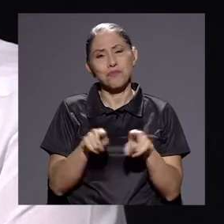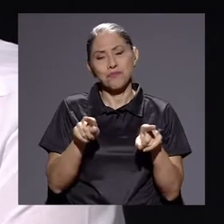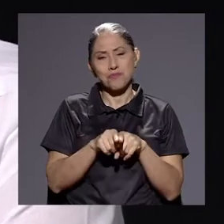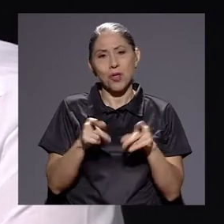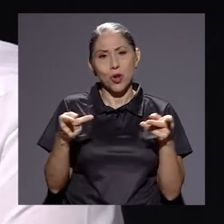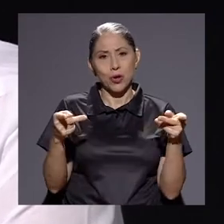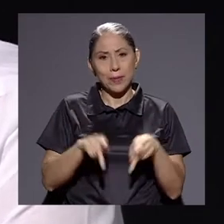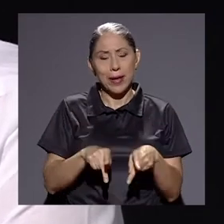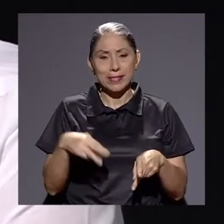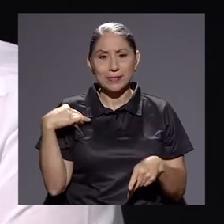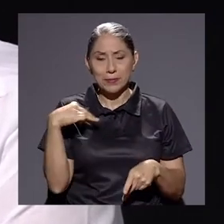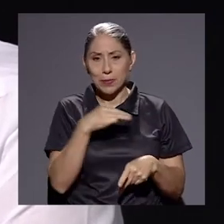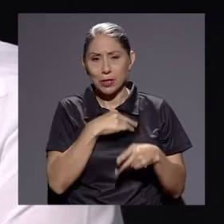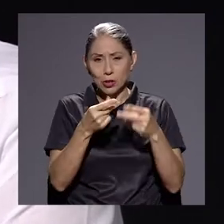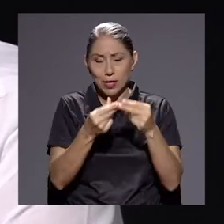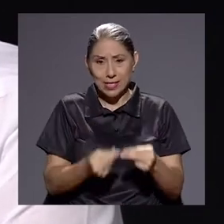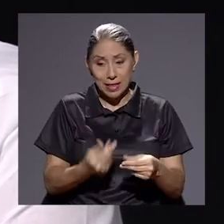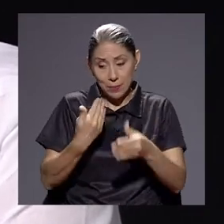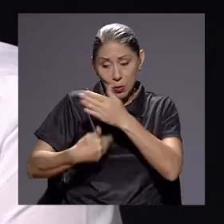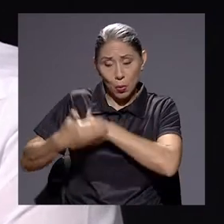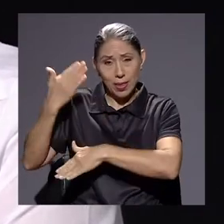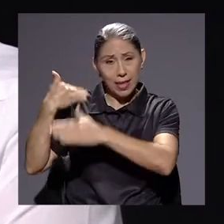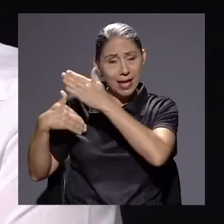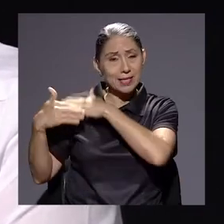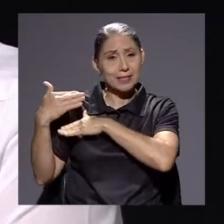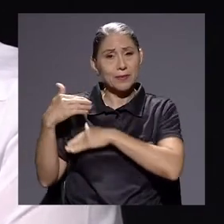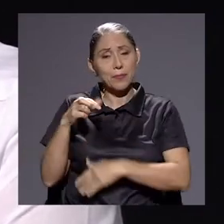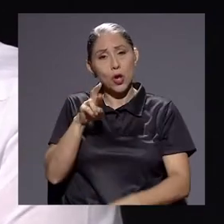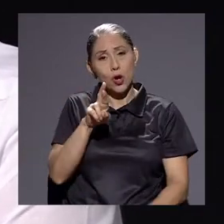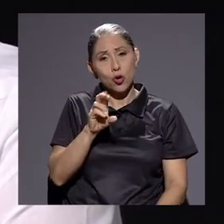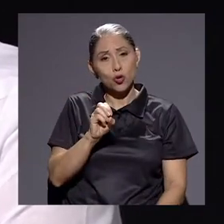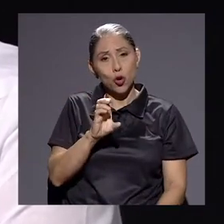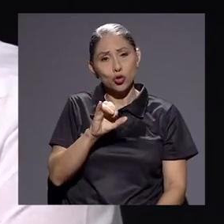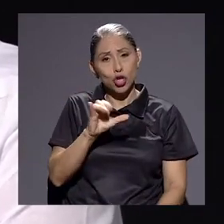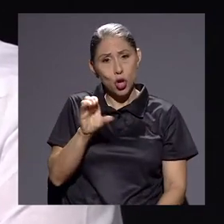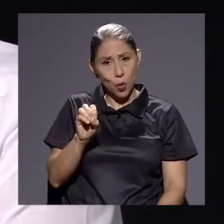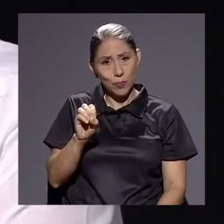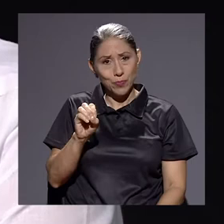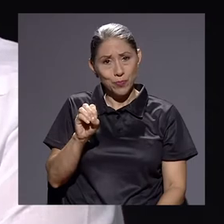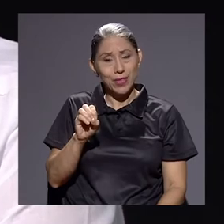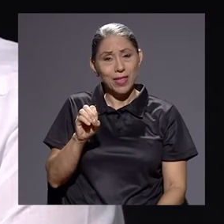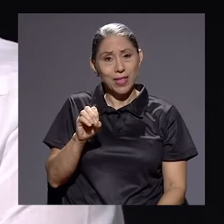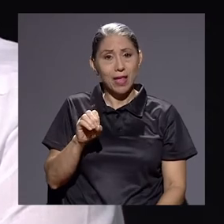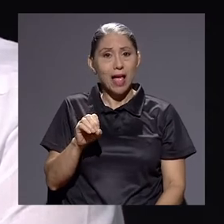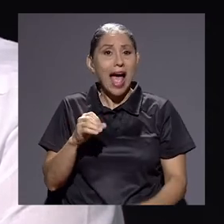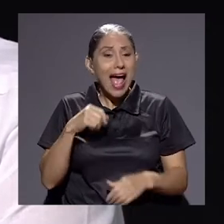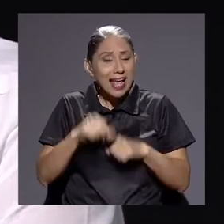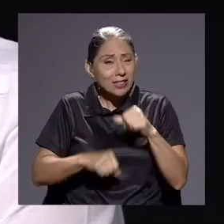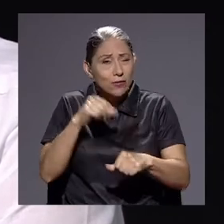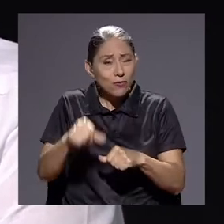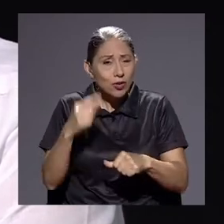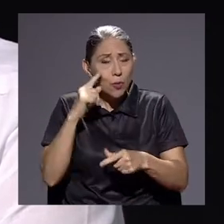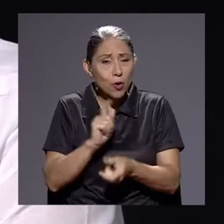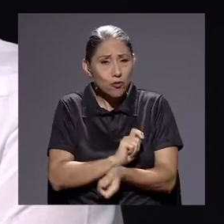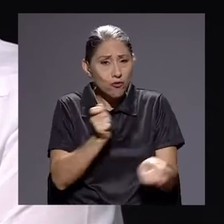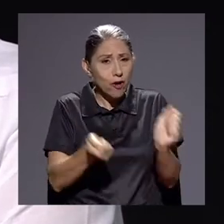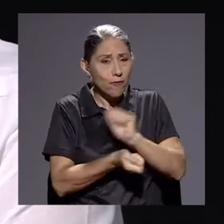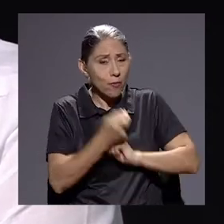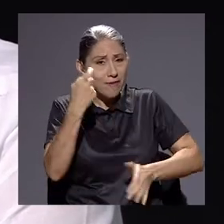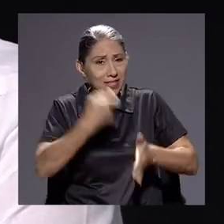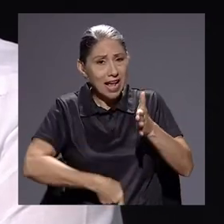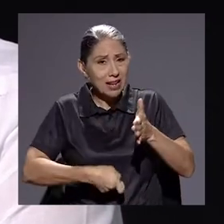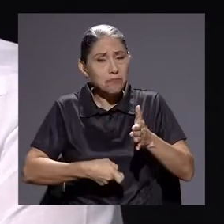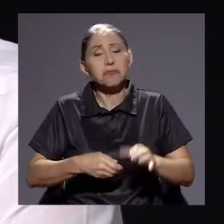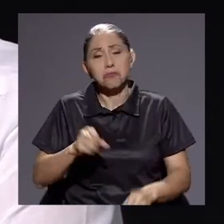Yo, cuando doña Rocío hace su esfuerzo por... ¿Qué forma fiscal? Reforma fiscal era necesaria.